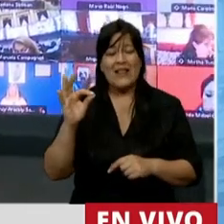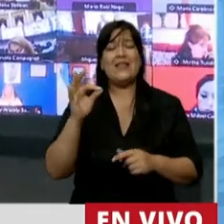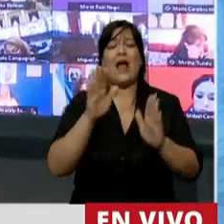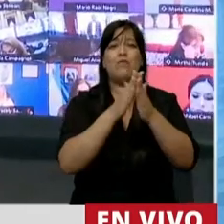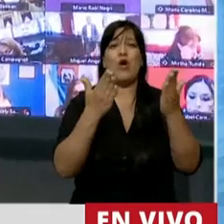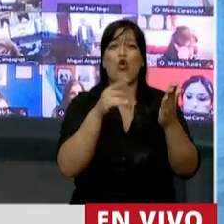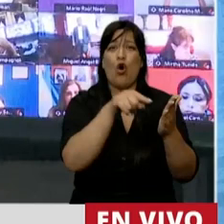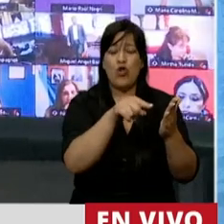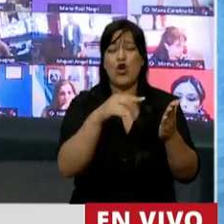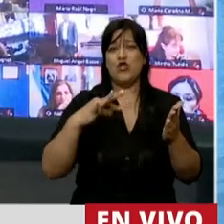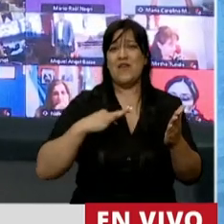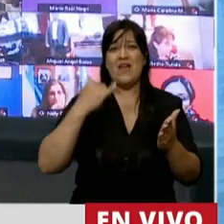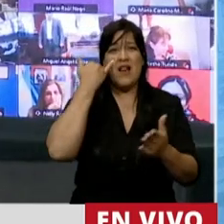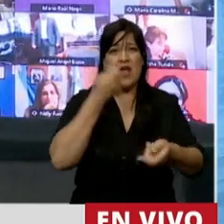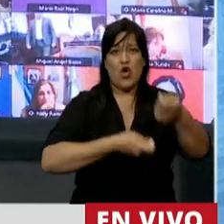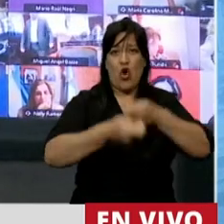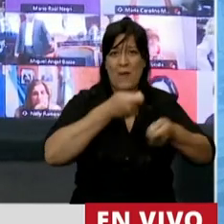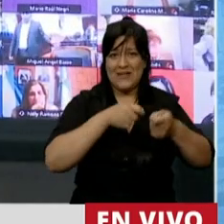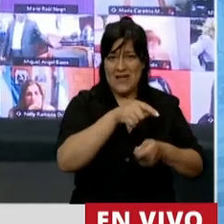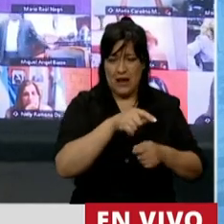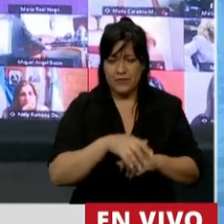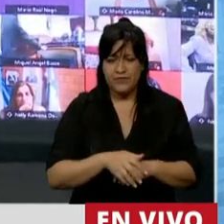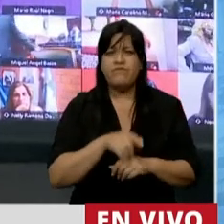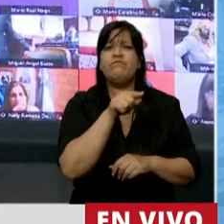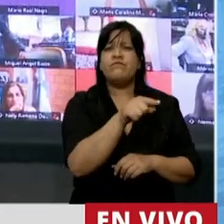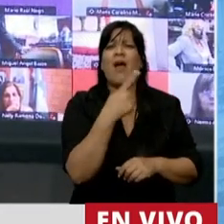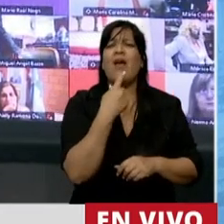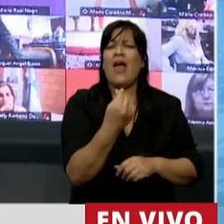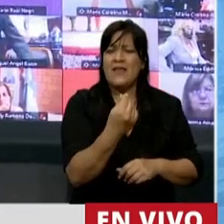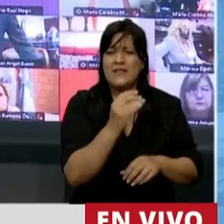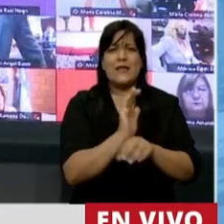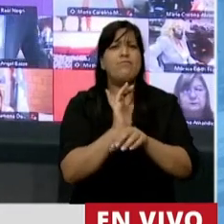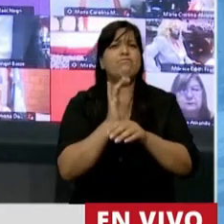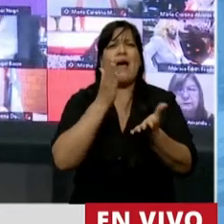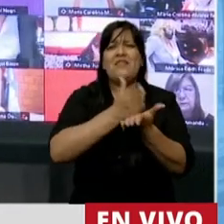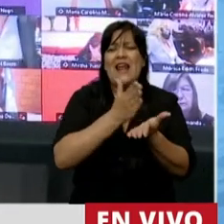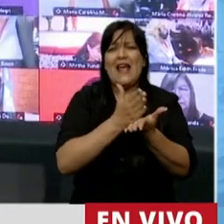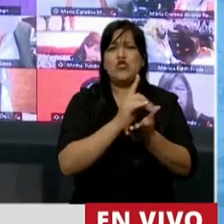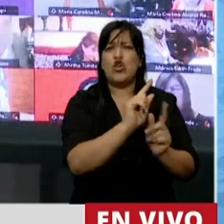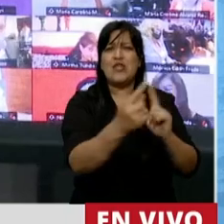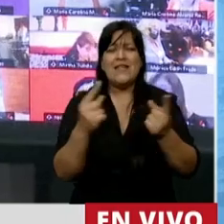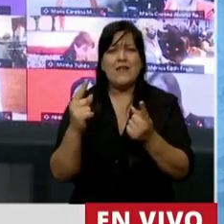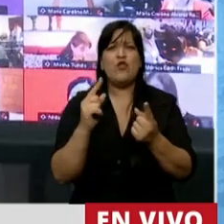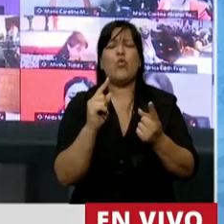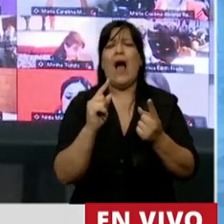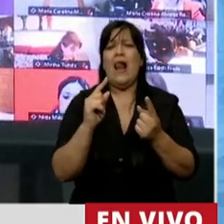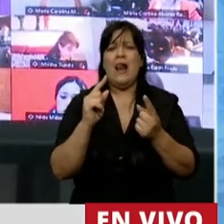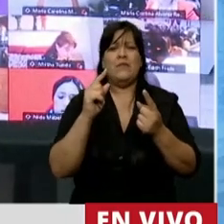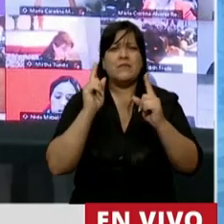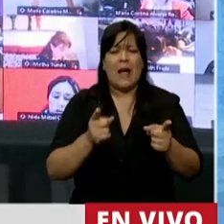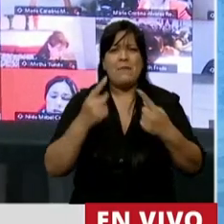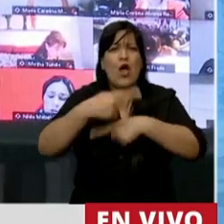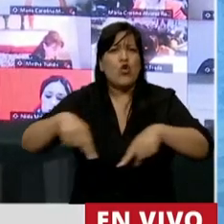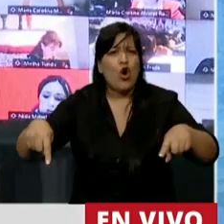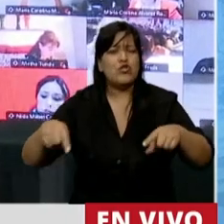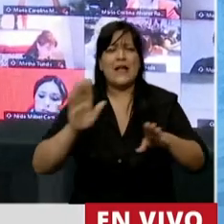Comercial, que limita al ejercicio de los derechos individuales sobre los bienes